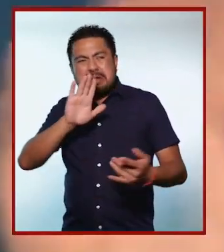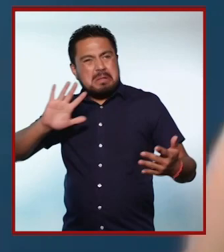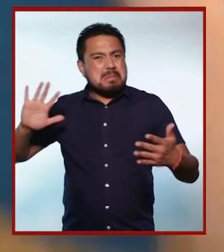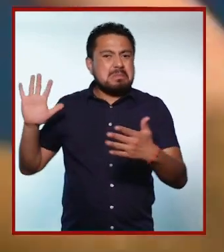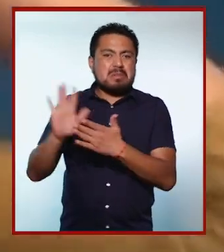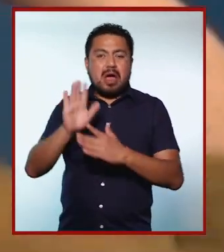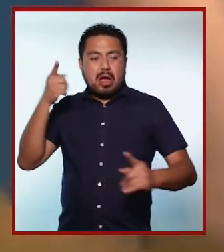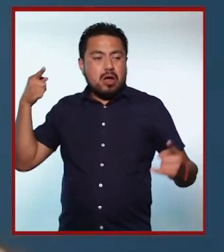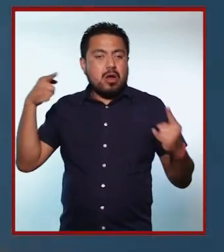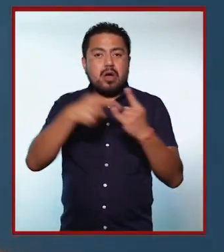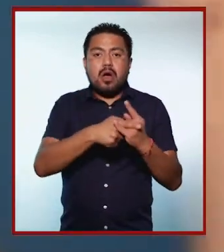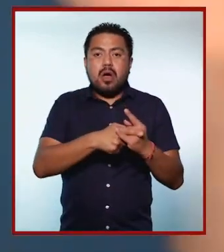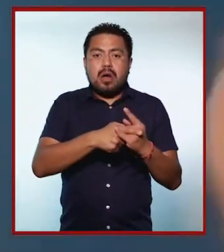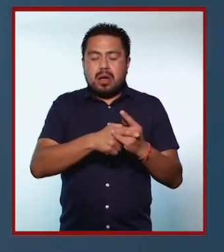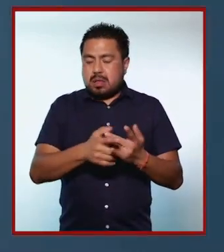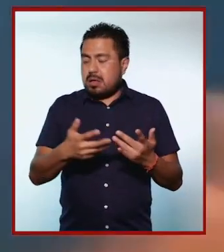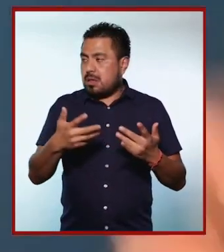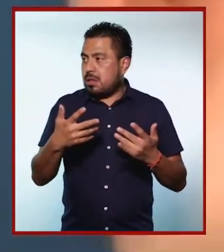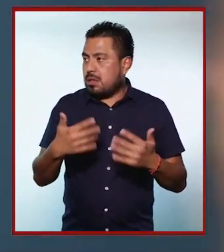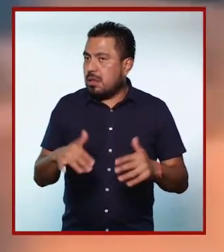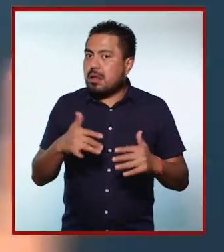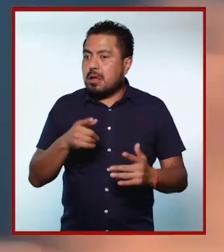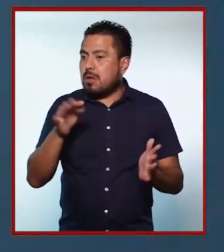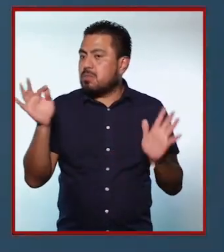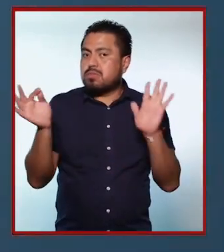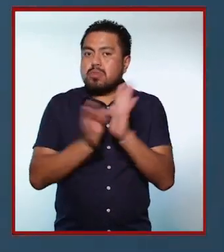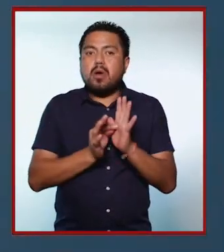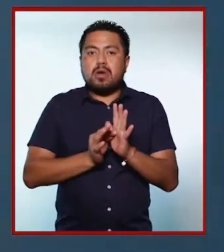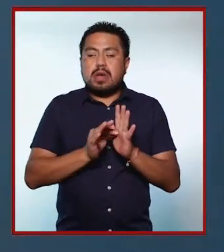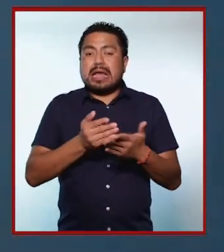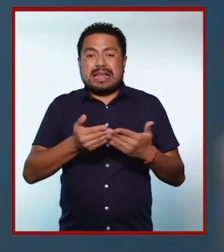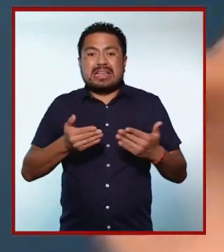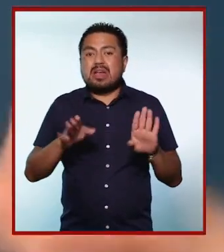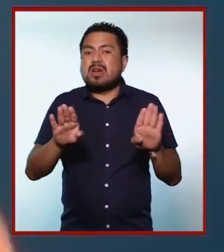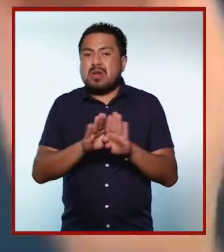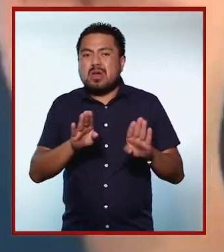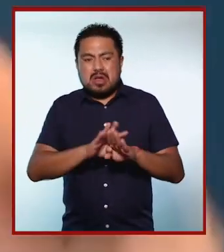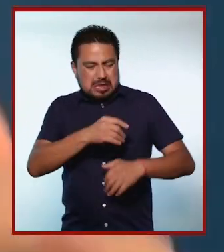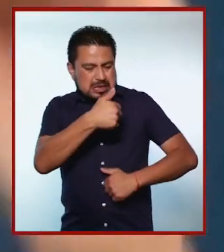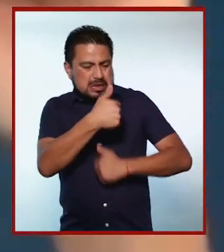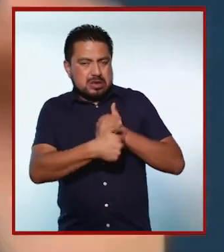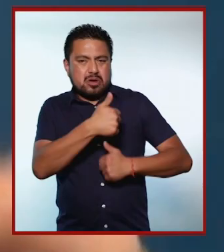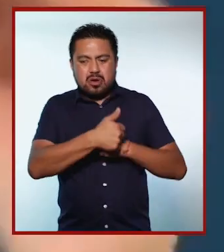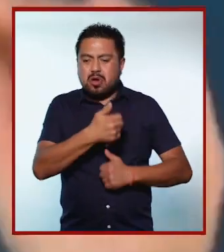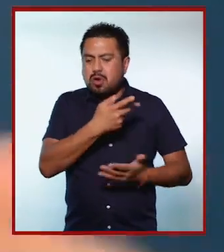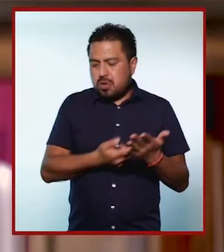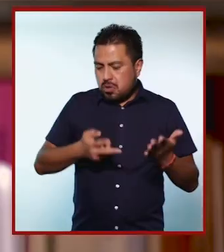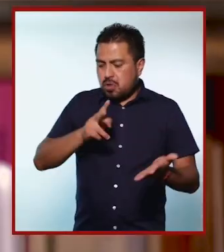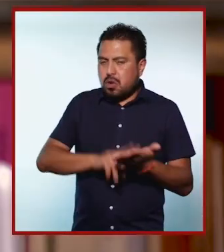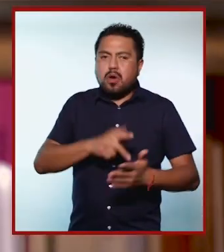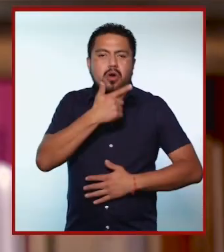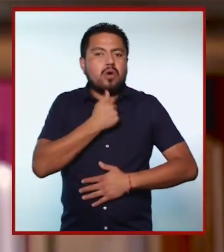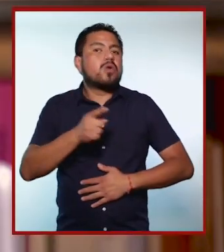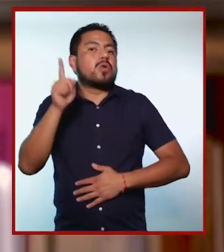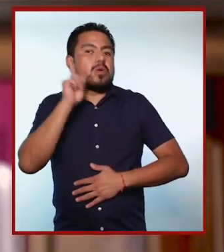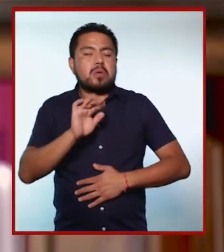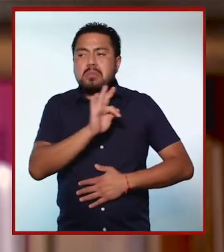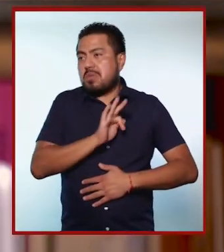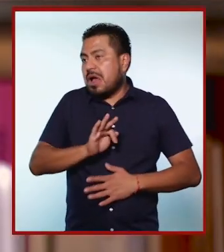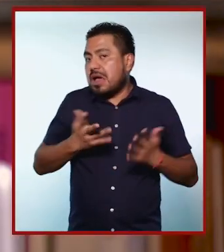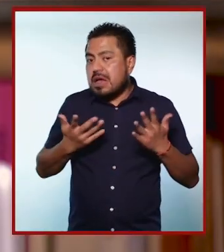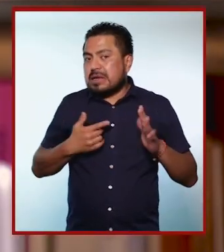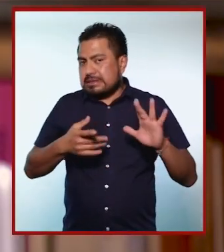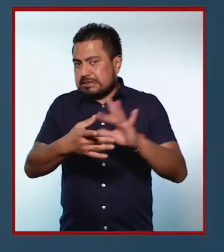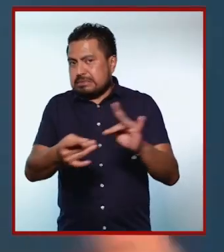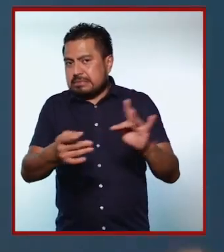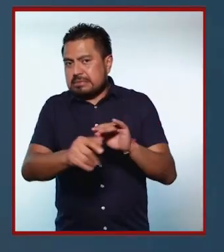donde quiso, lo pasó, y el remate fue así, punto afectivo. Entonces también es como esta competencia entre hombres y mujeres, de